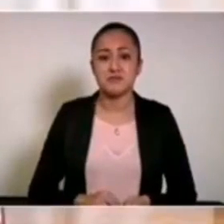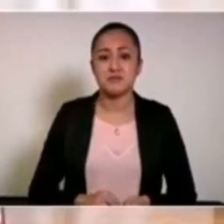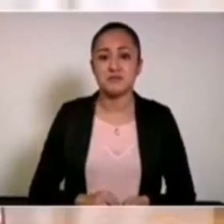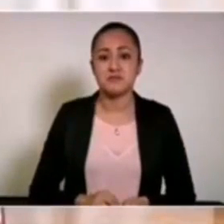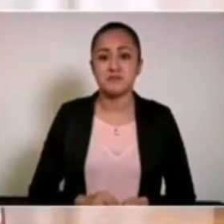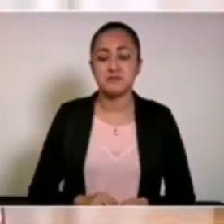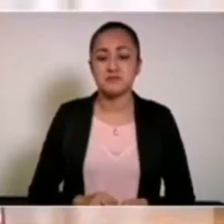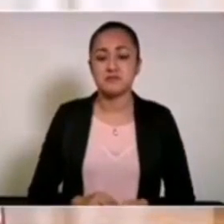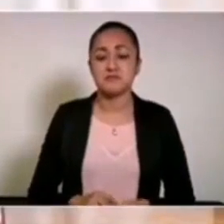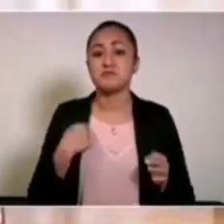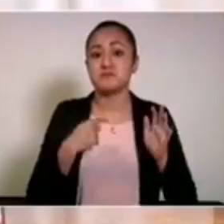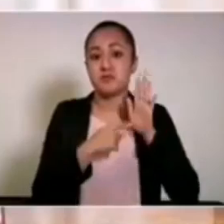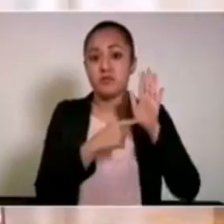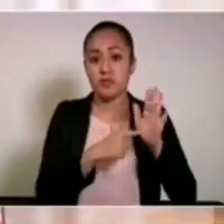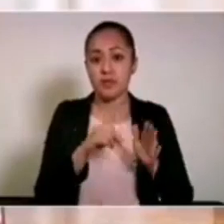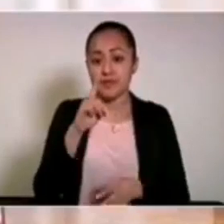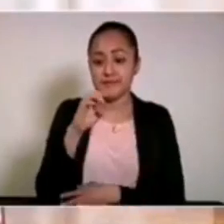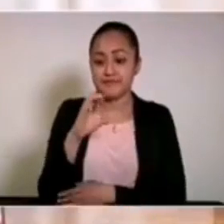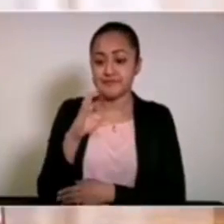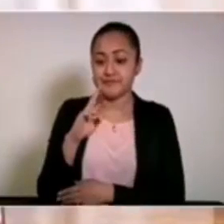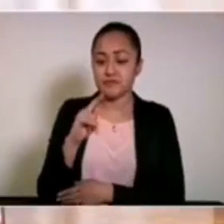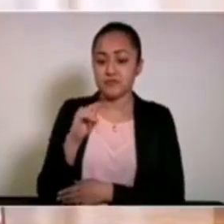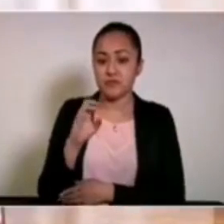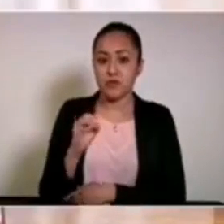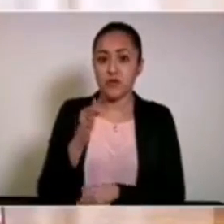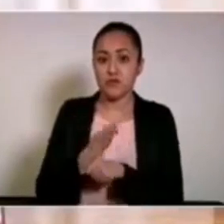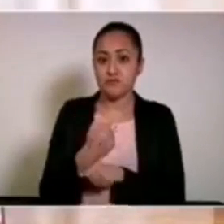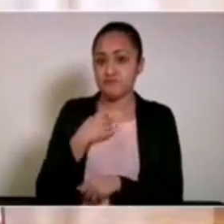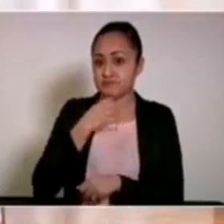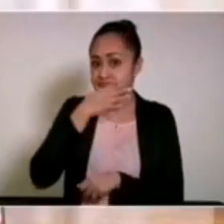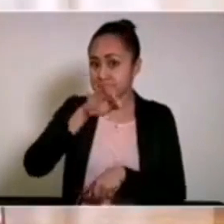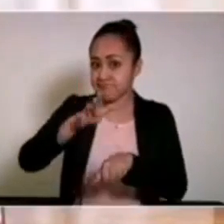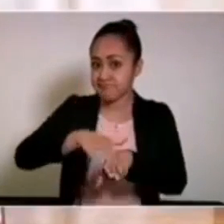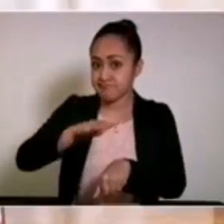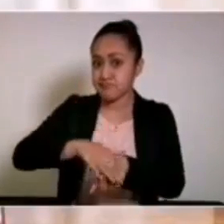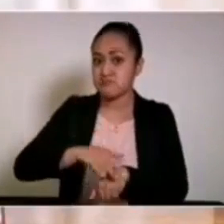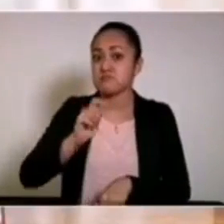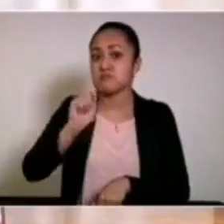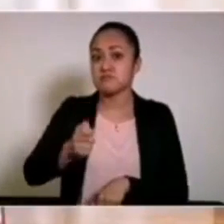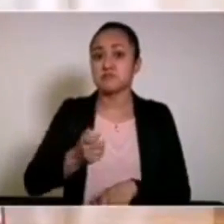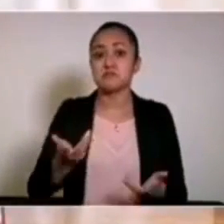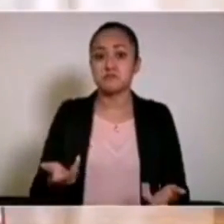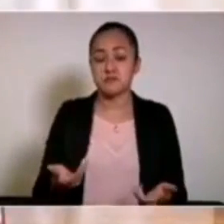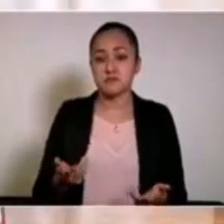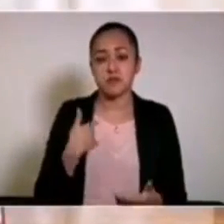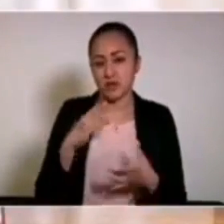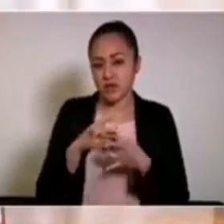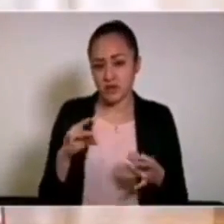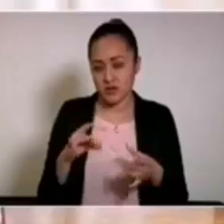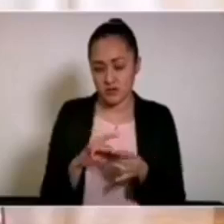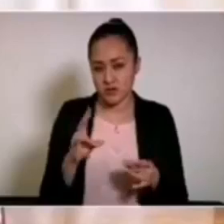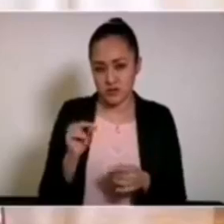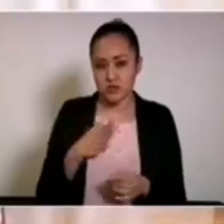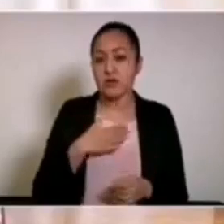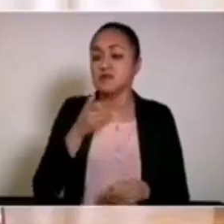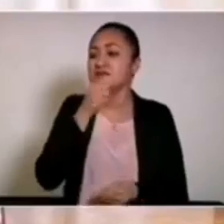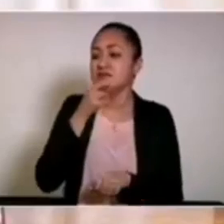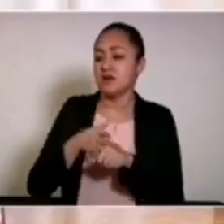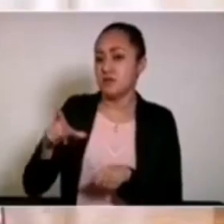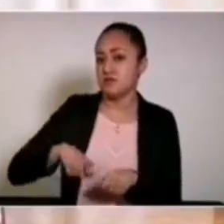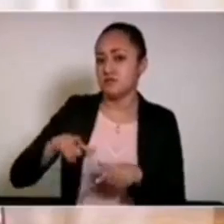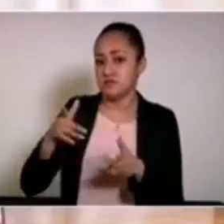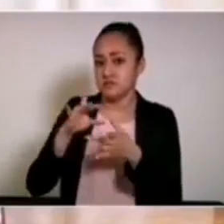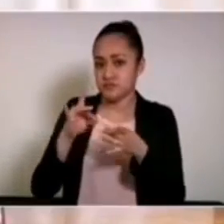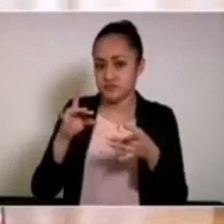El decreto que hoy anunciamos es un decreto que va a tener, no voy a explicarlo, lo va a explicar la Secretaría de Gobernación,